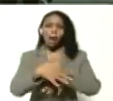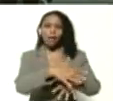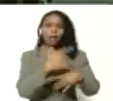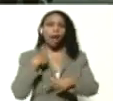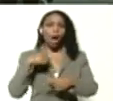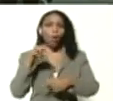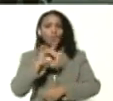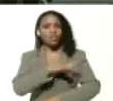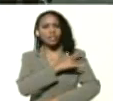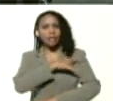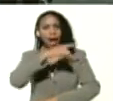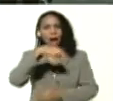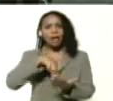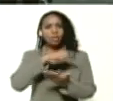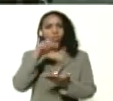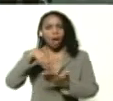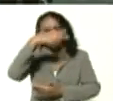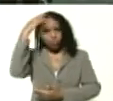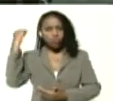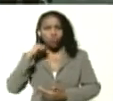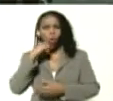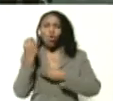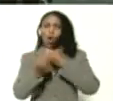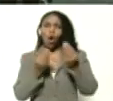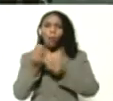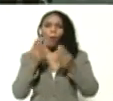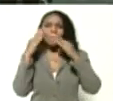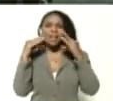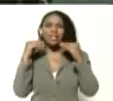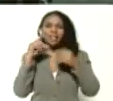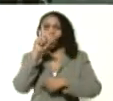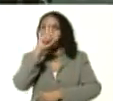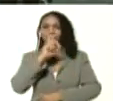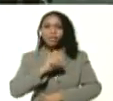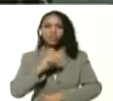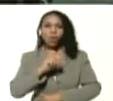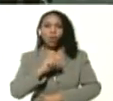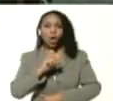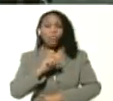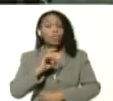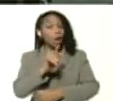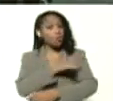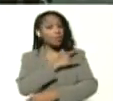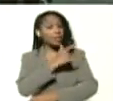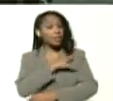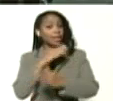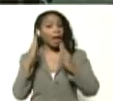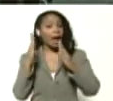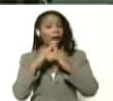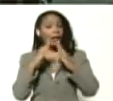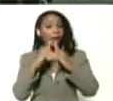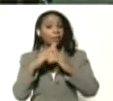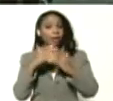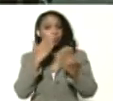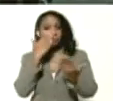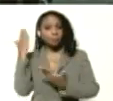Nacional Francisco de Miranda, ¿cómo está la experiencia de un año de la universidad en la casa? Adelante.